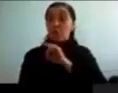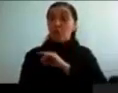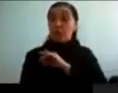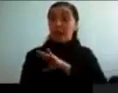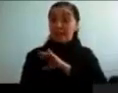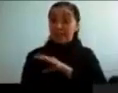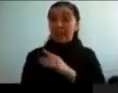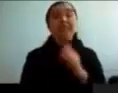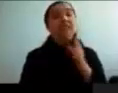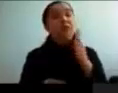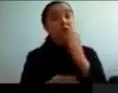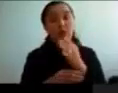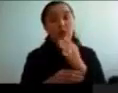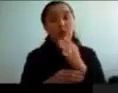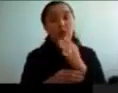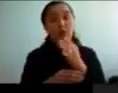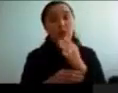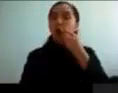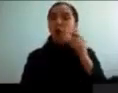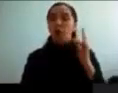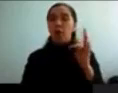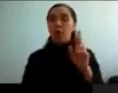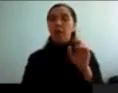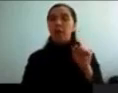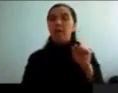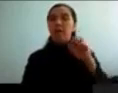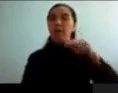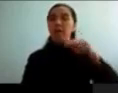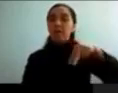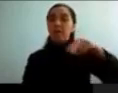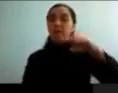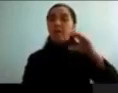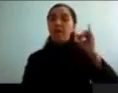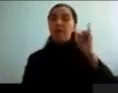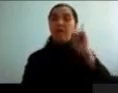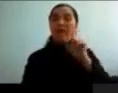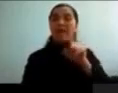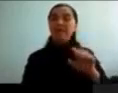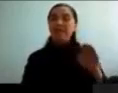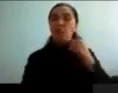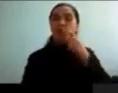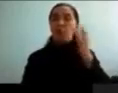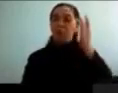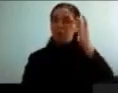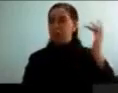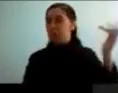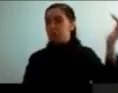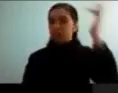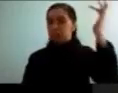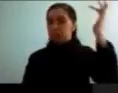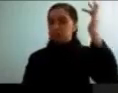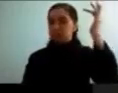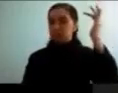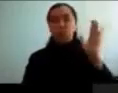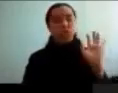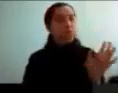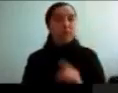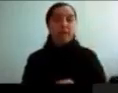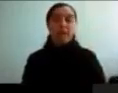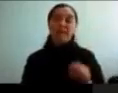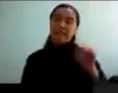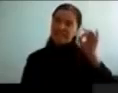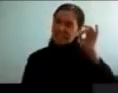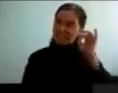experto, en, en, en, en Chile, en déficit atencional, por lo menos a nivel neurobiológico.